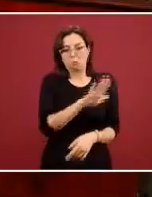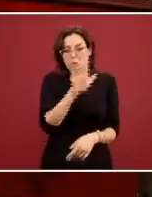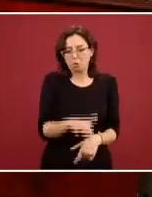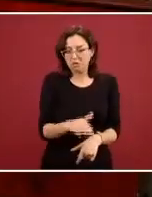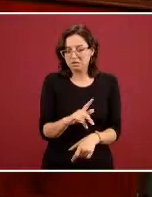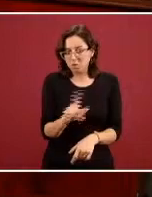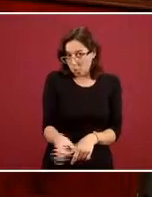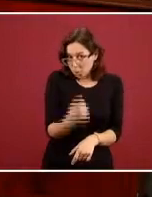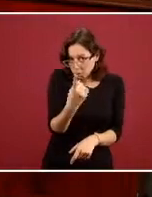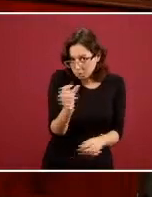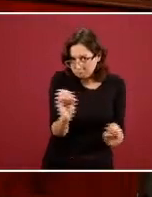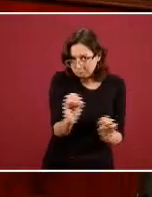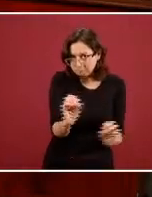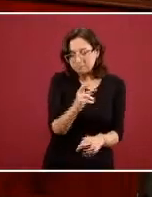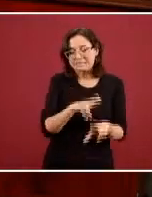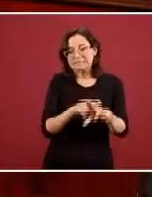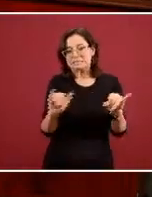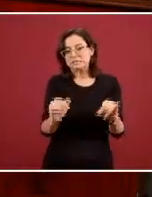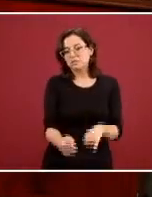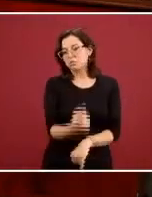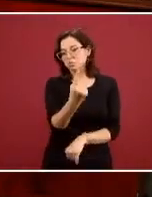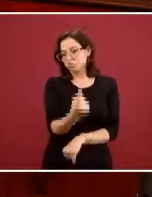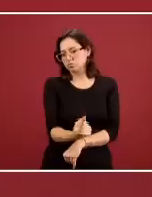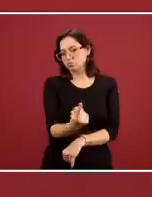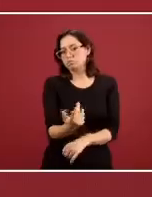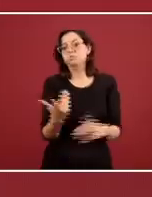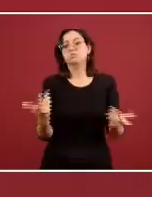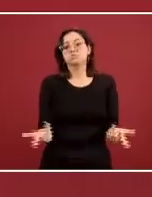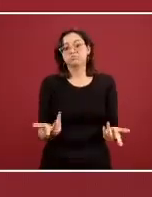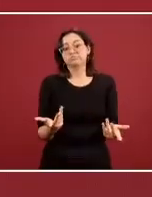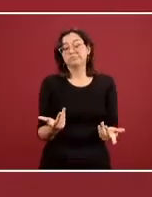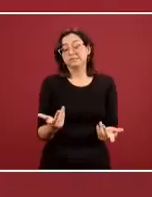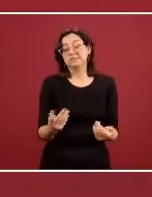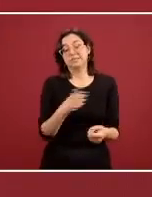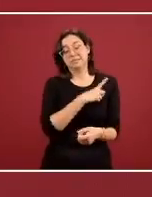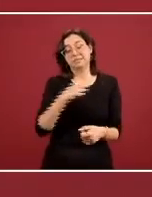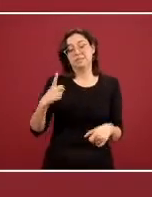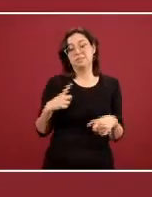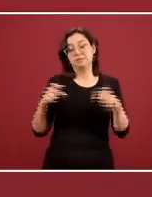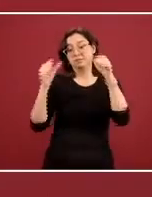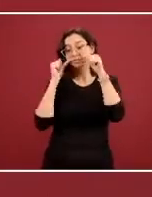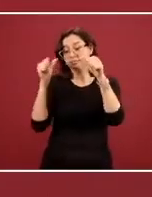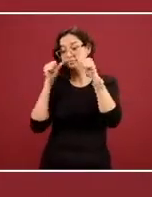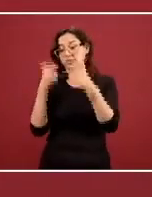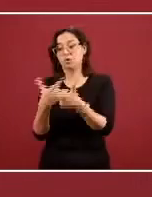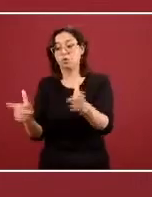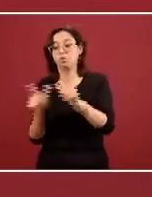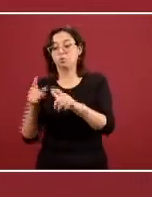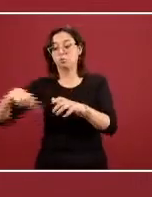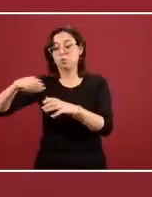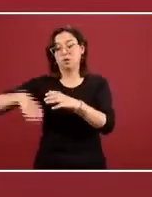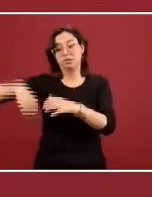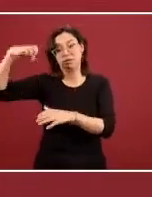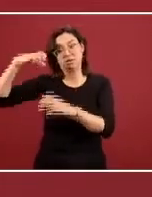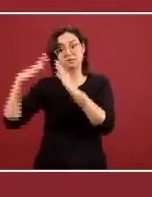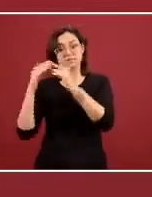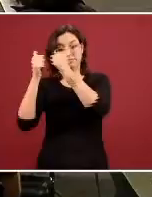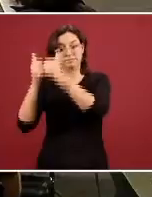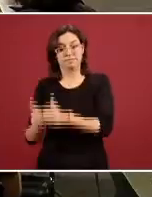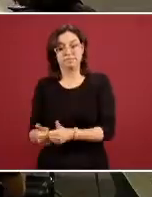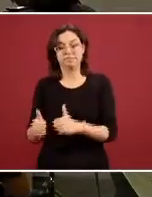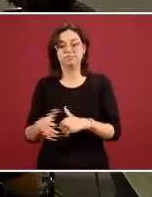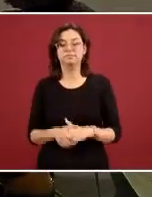solo deceso lo cual definitivamente es un llamado más a seguir sobre este grupo de por favor quédate en casa